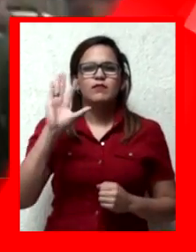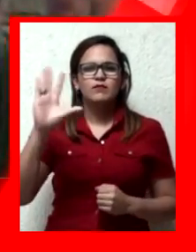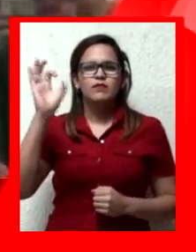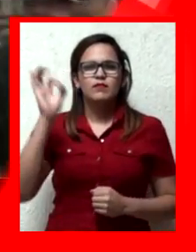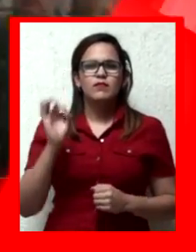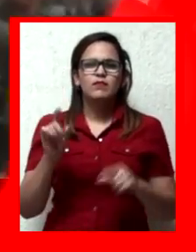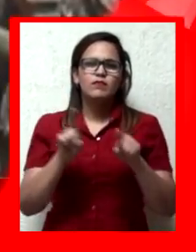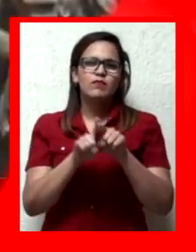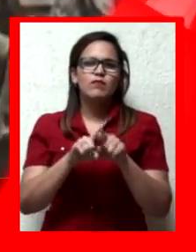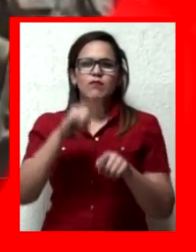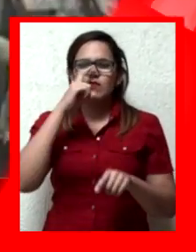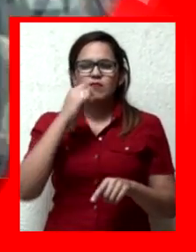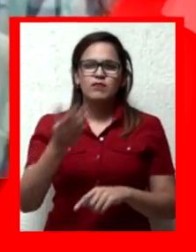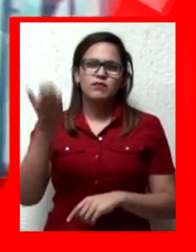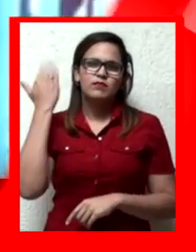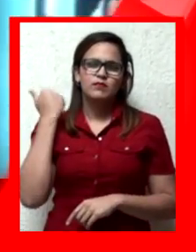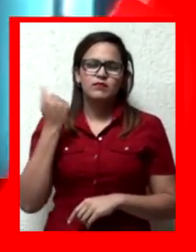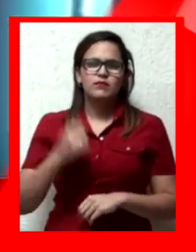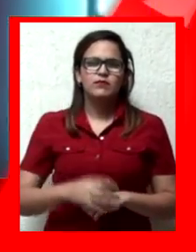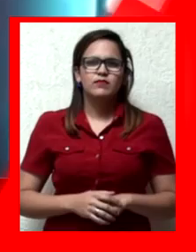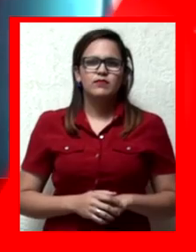con respecto al año anterior